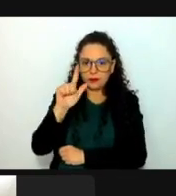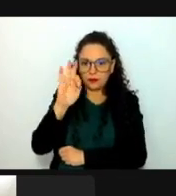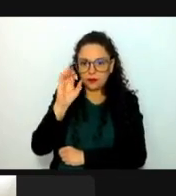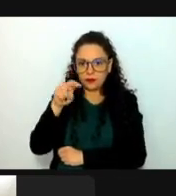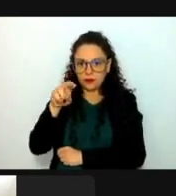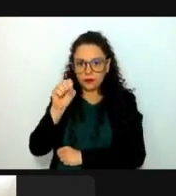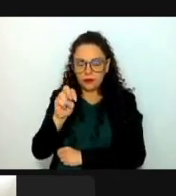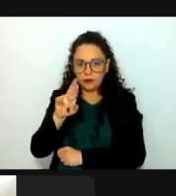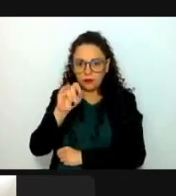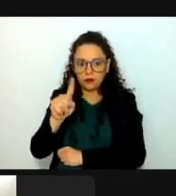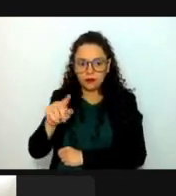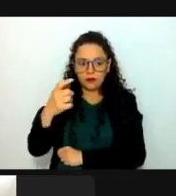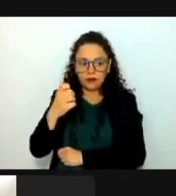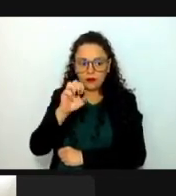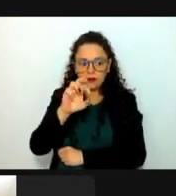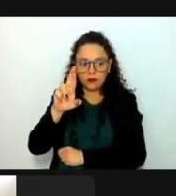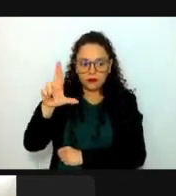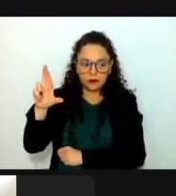secretaria. Les cuento.